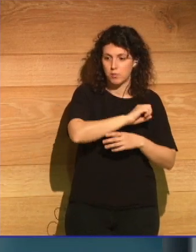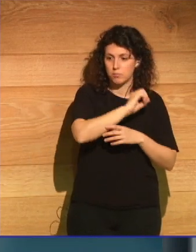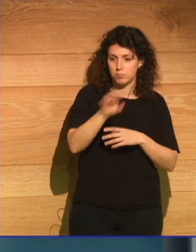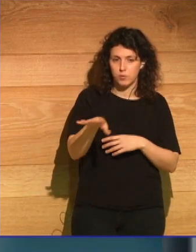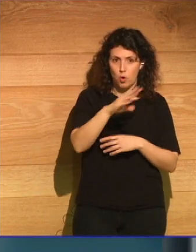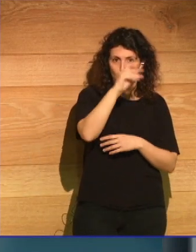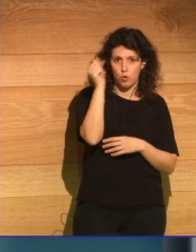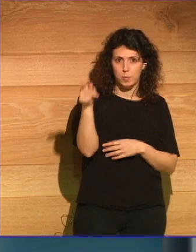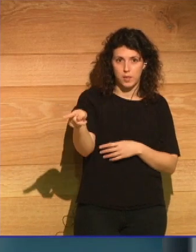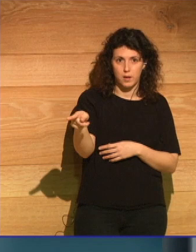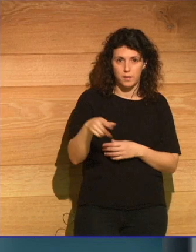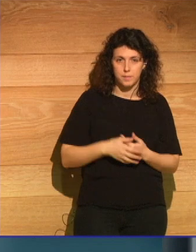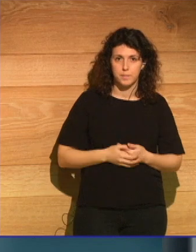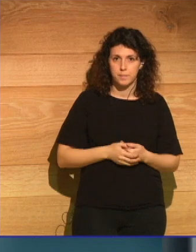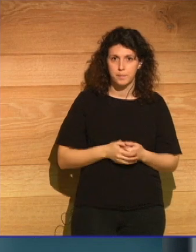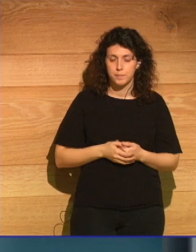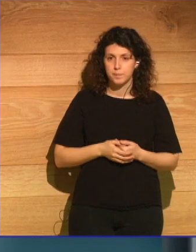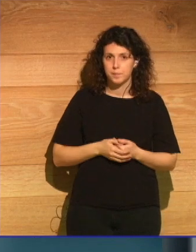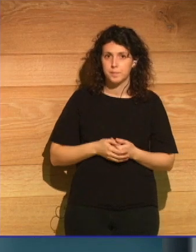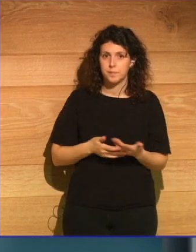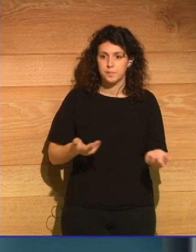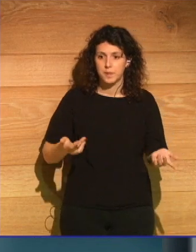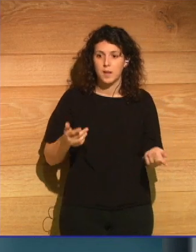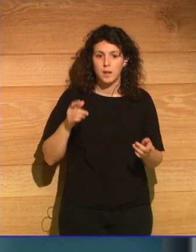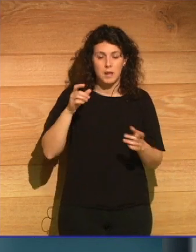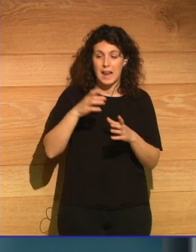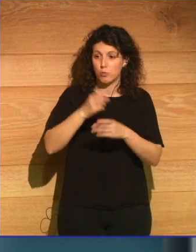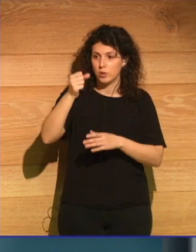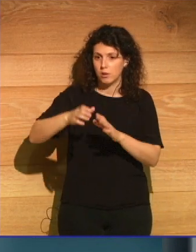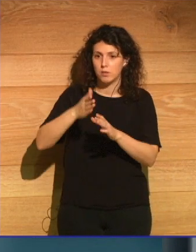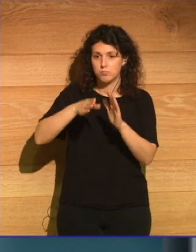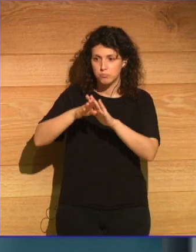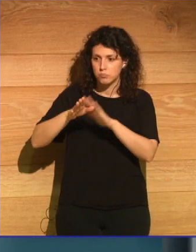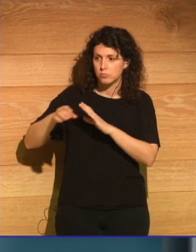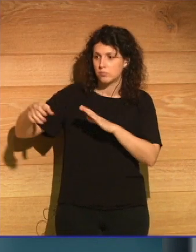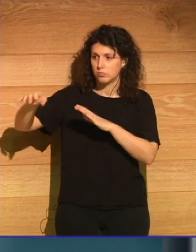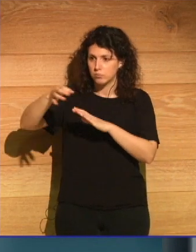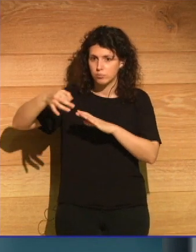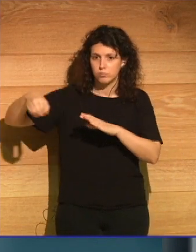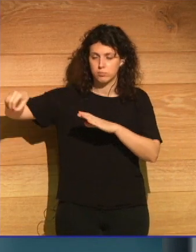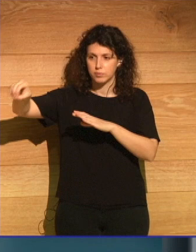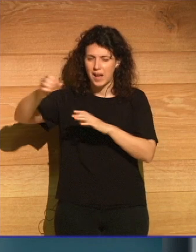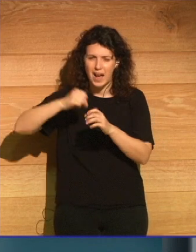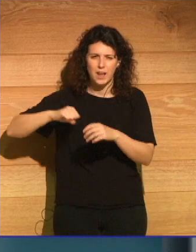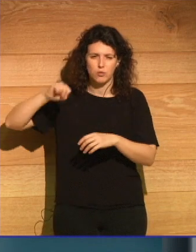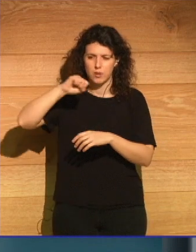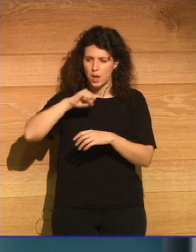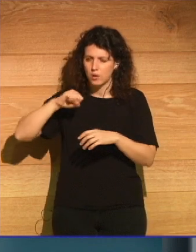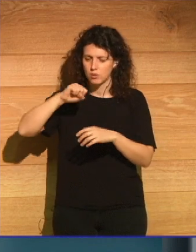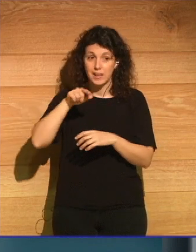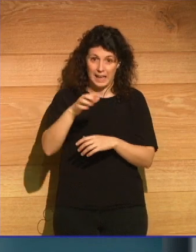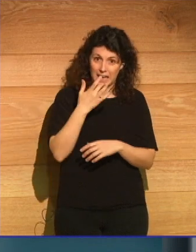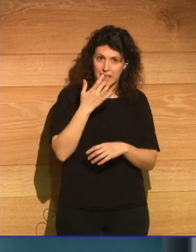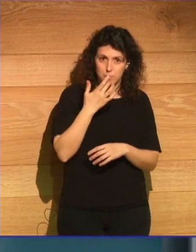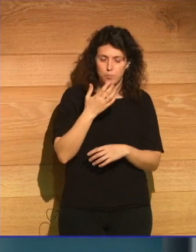olvida de ella y va a la deriva por los océanos durante cientos de años es un ejercicio maravilloso